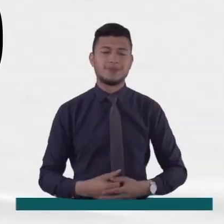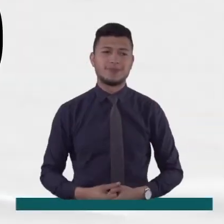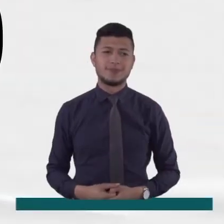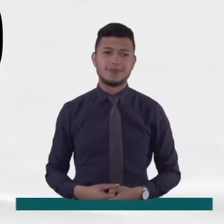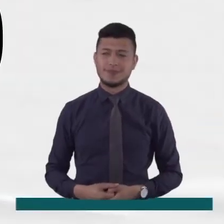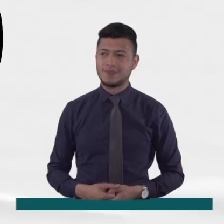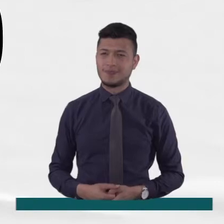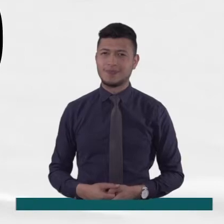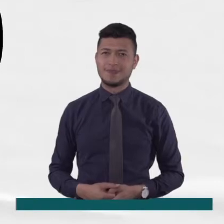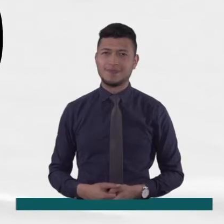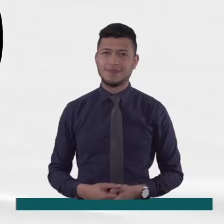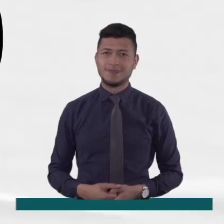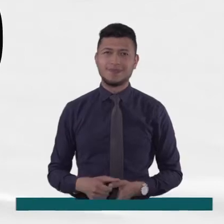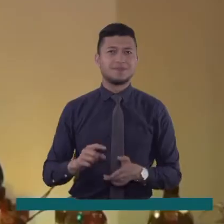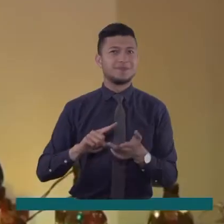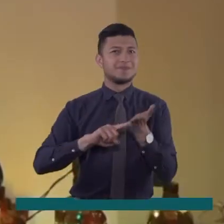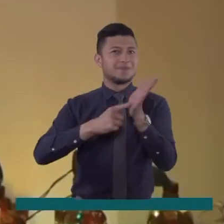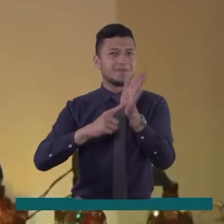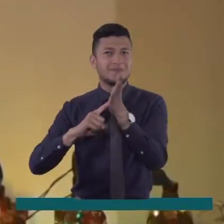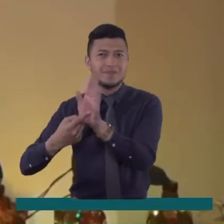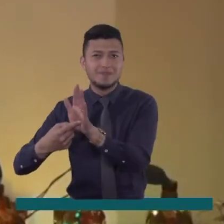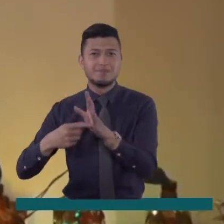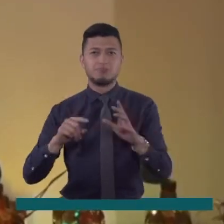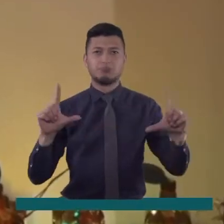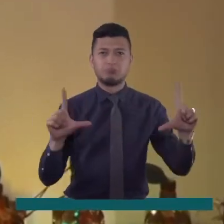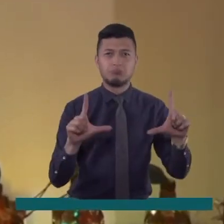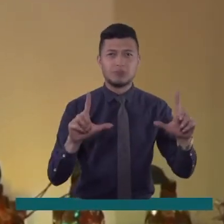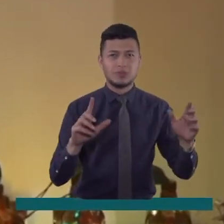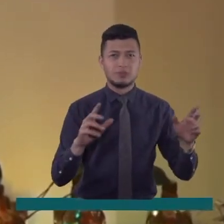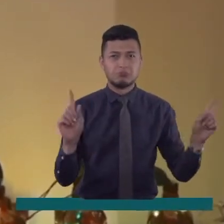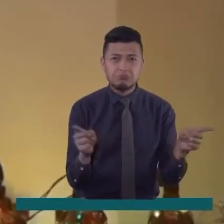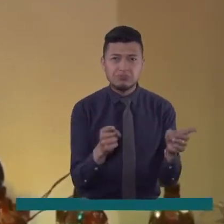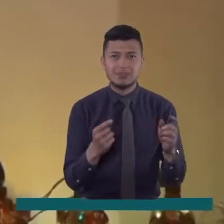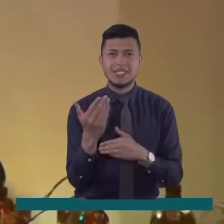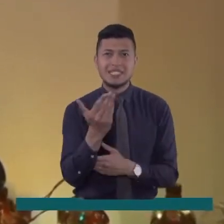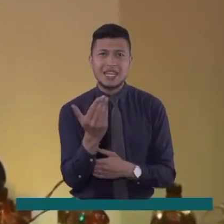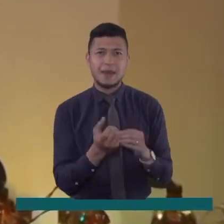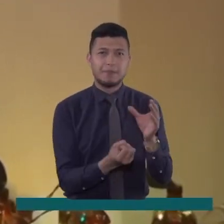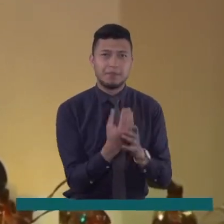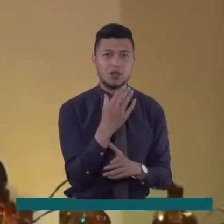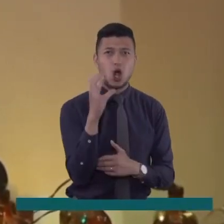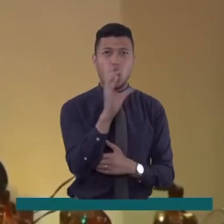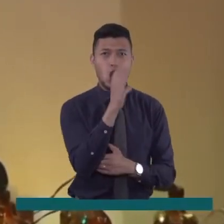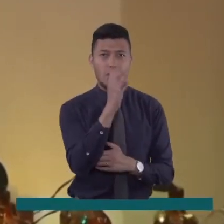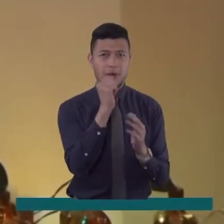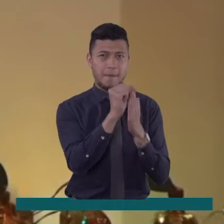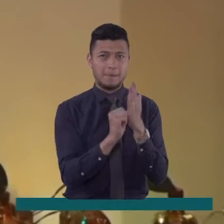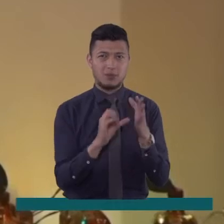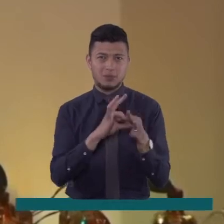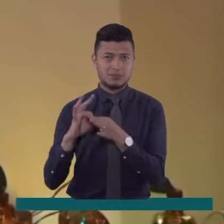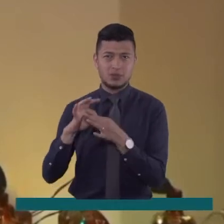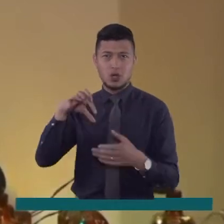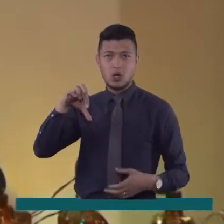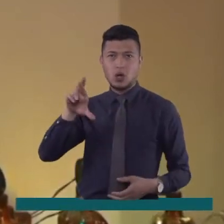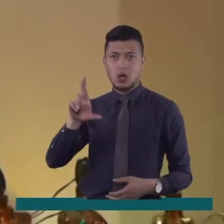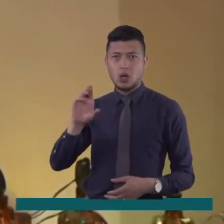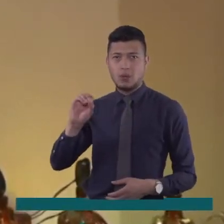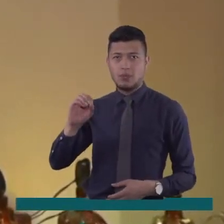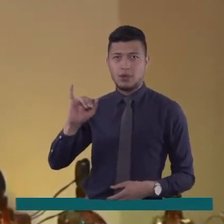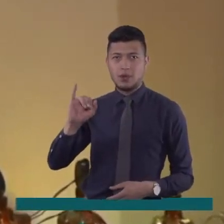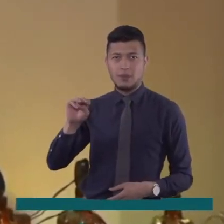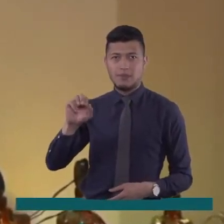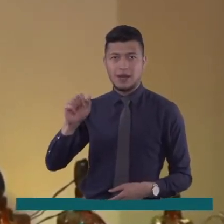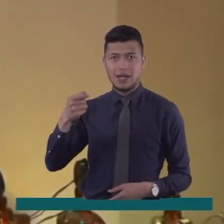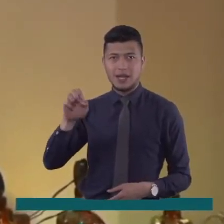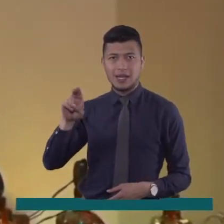La exhibición de una serie de cortos en el marco de la temporada Cine Crea Colombia, un programa de Pro Imágenes Colombia con el